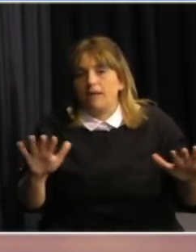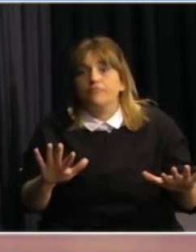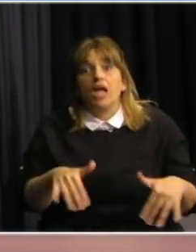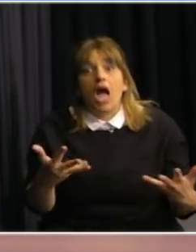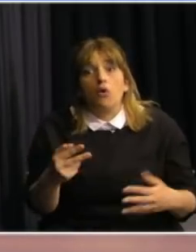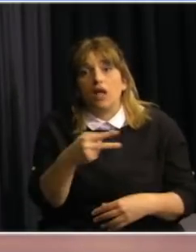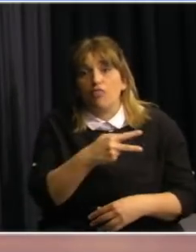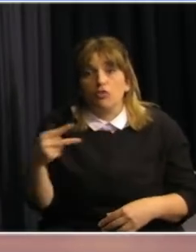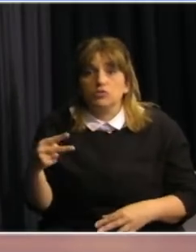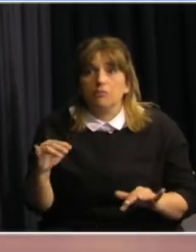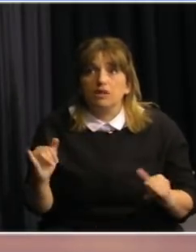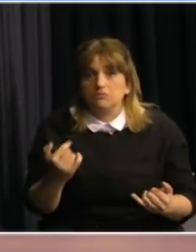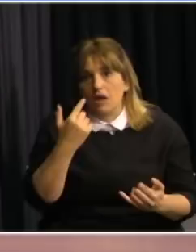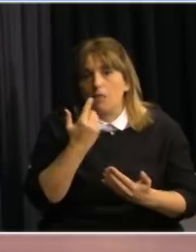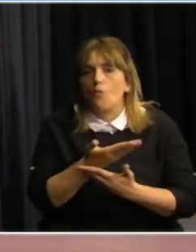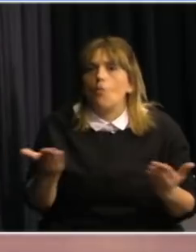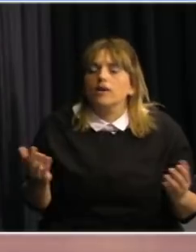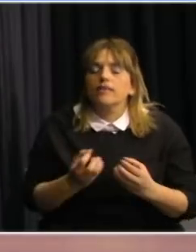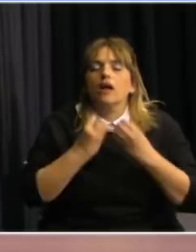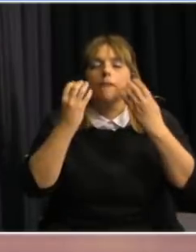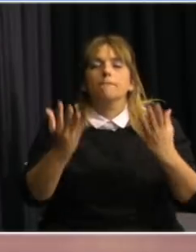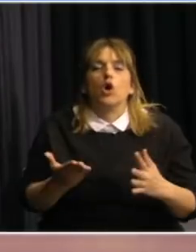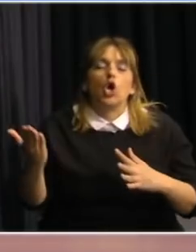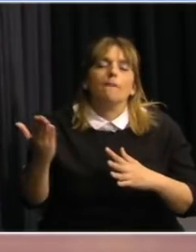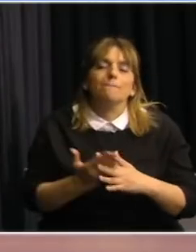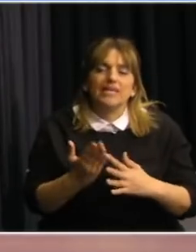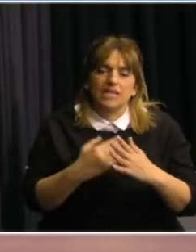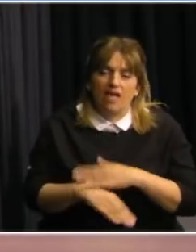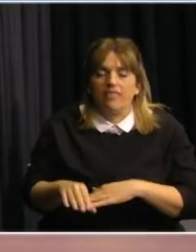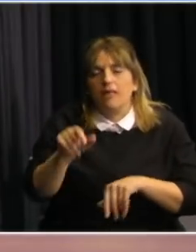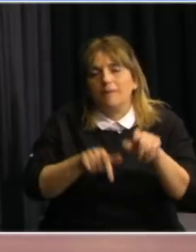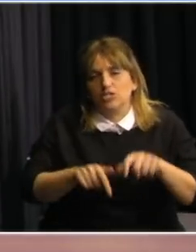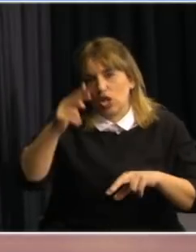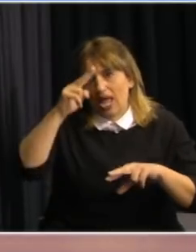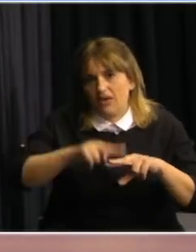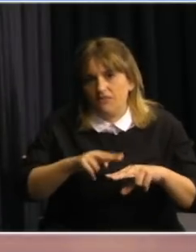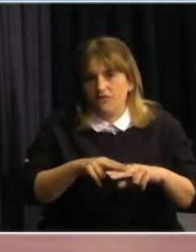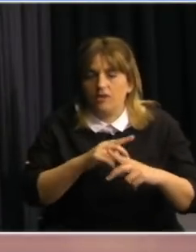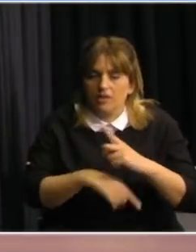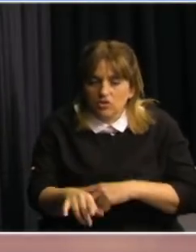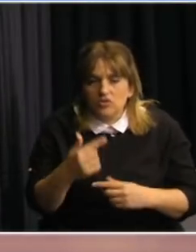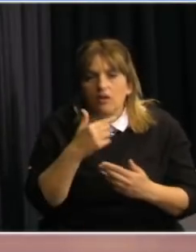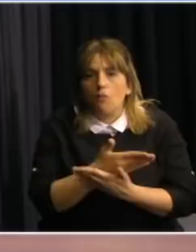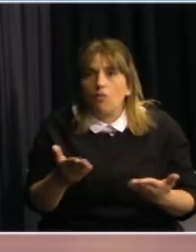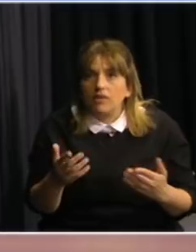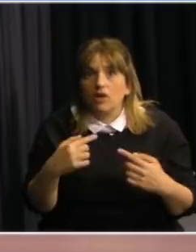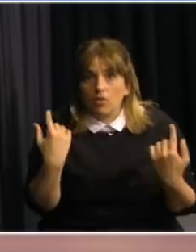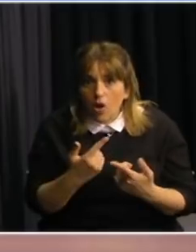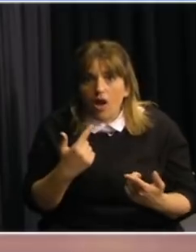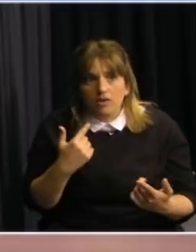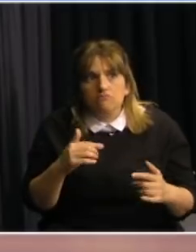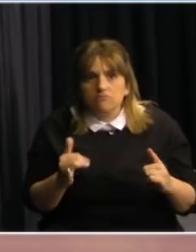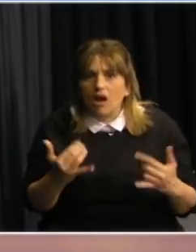dos semanas después, hemos visto signos claros de mejora, tenemos la mitad de los casos activos que hace dos semanas, así que el mensaje es que cuando uno se lo propone,